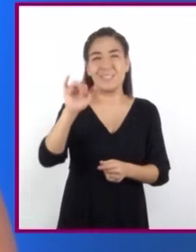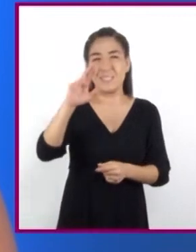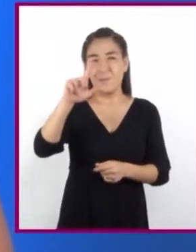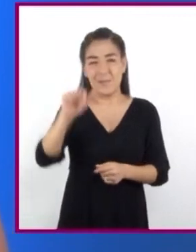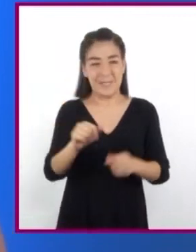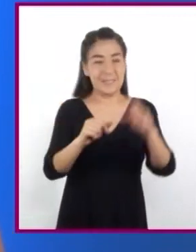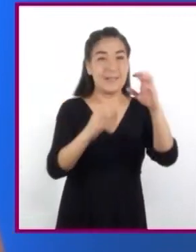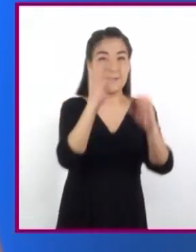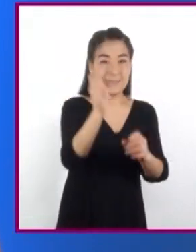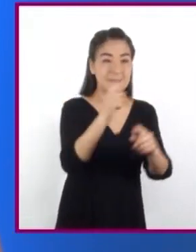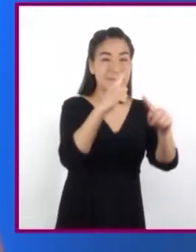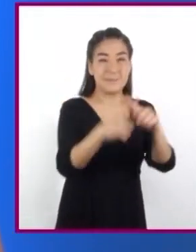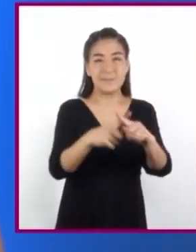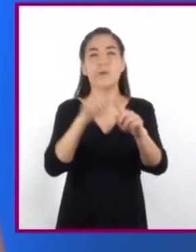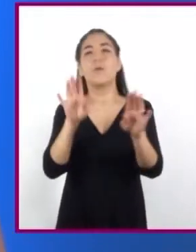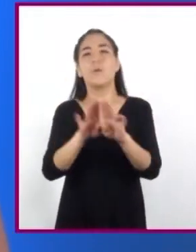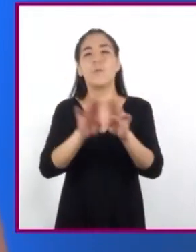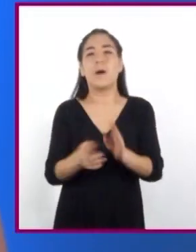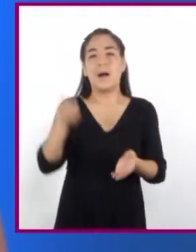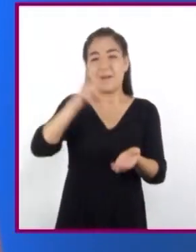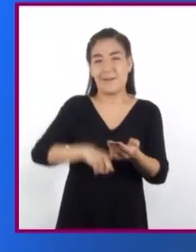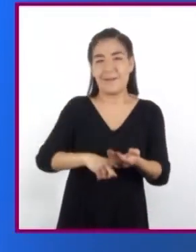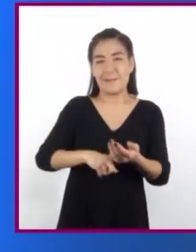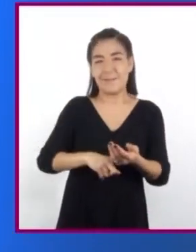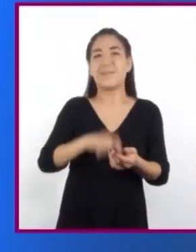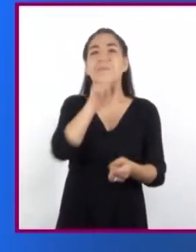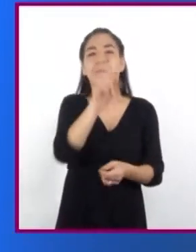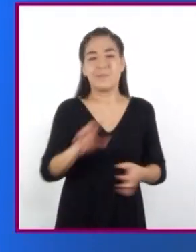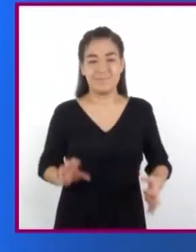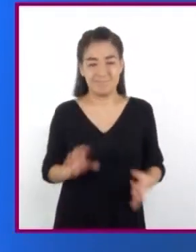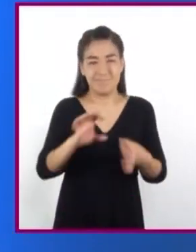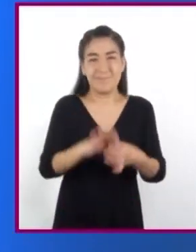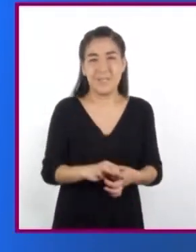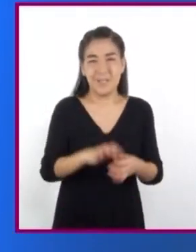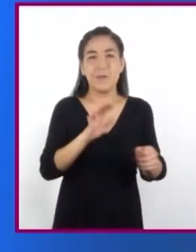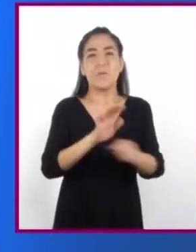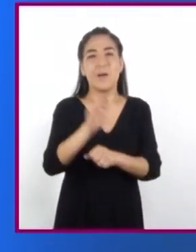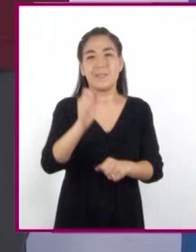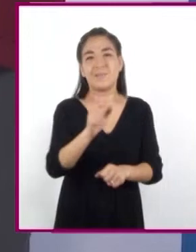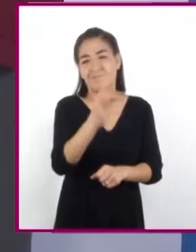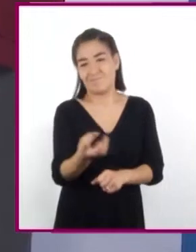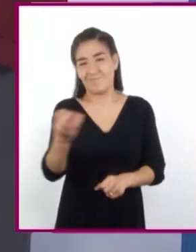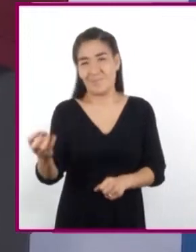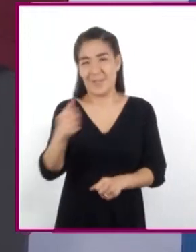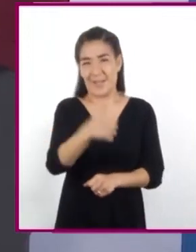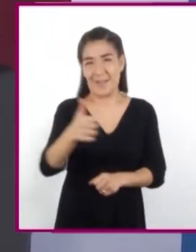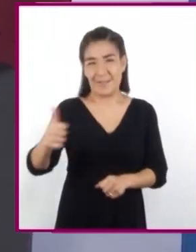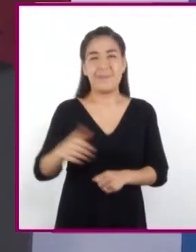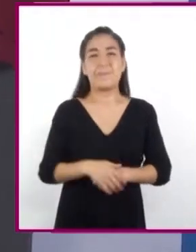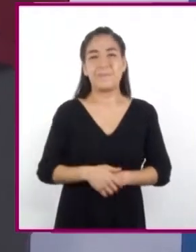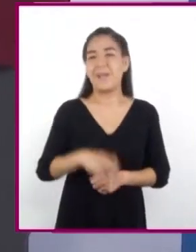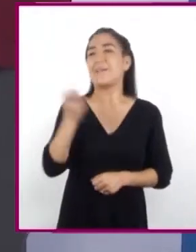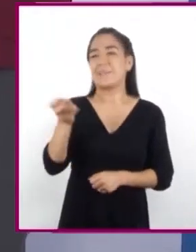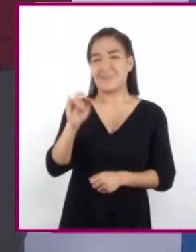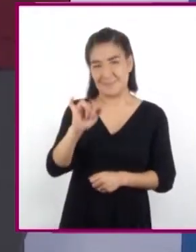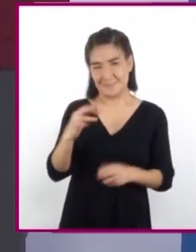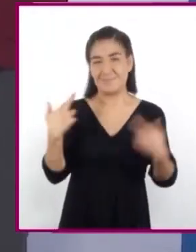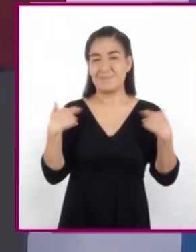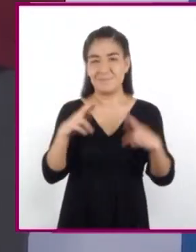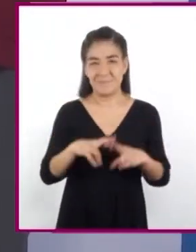cantidad en gramos de fibra que se ingieren en correspondencia con las piezas de ciruela. Así es, profesora.